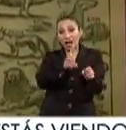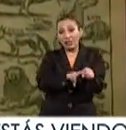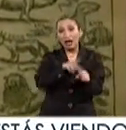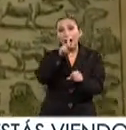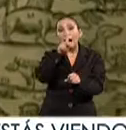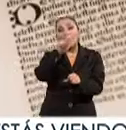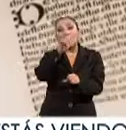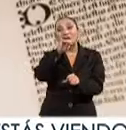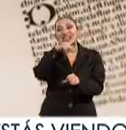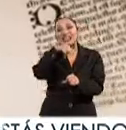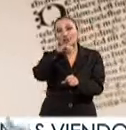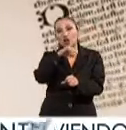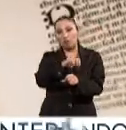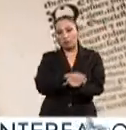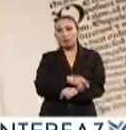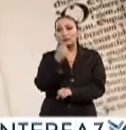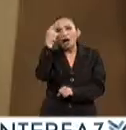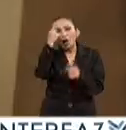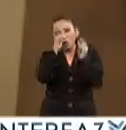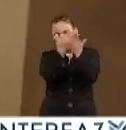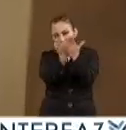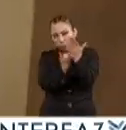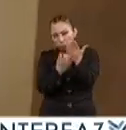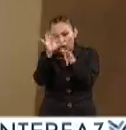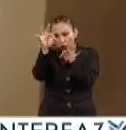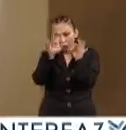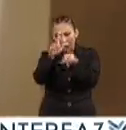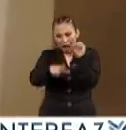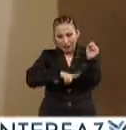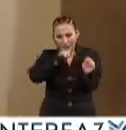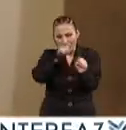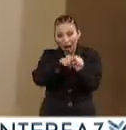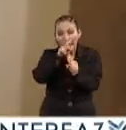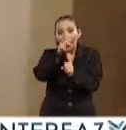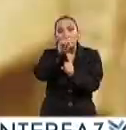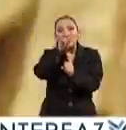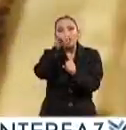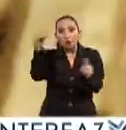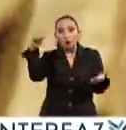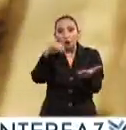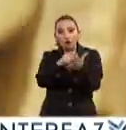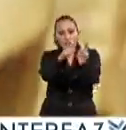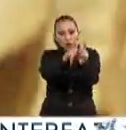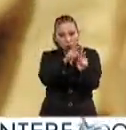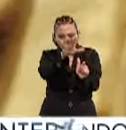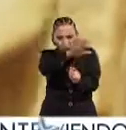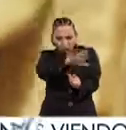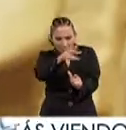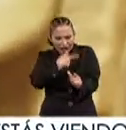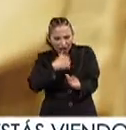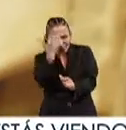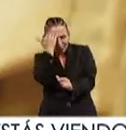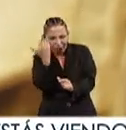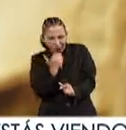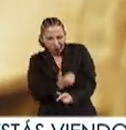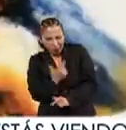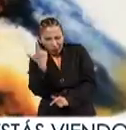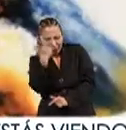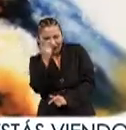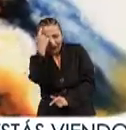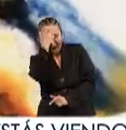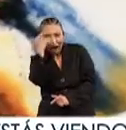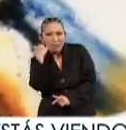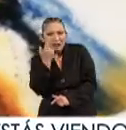de Plinio. De entre varias ilustraciones de animales, Plinio incluye un grupo de personas monstruosas con